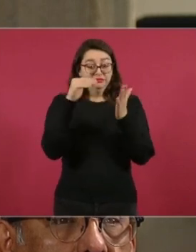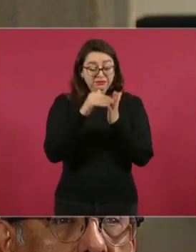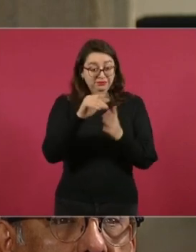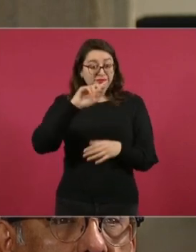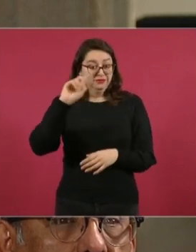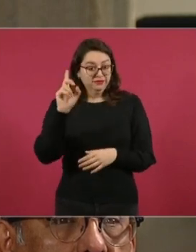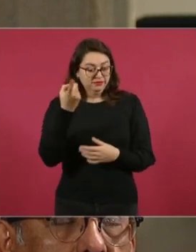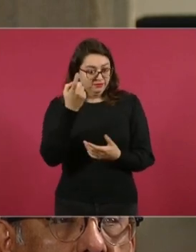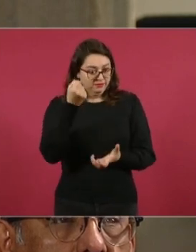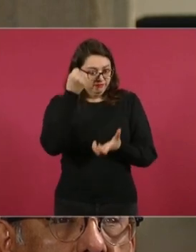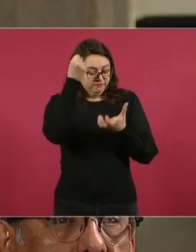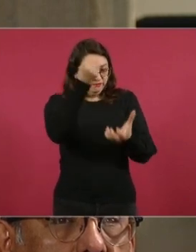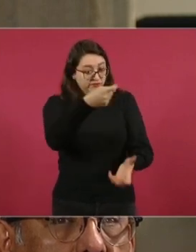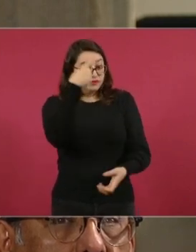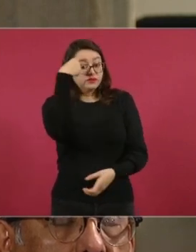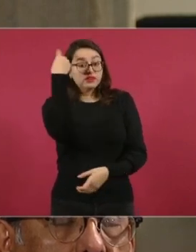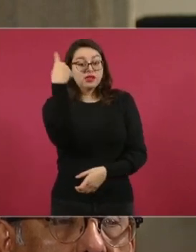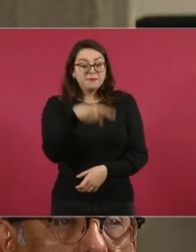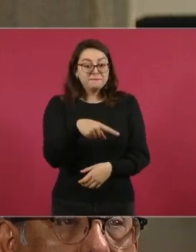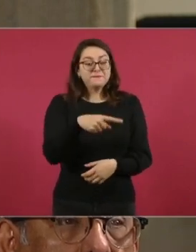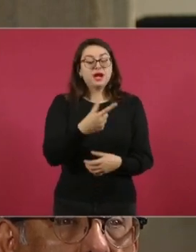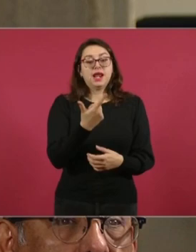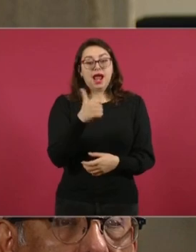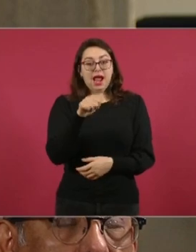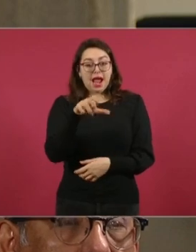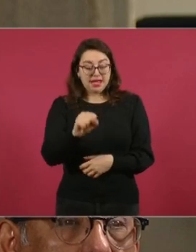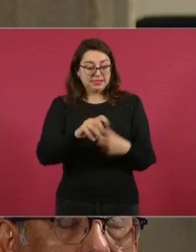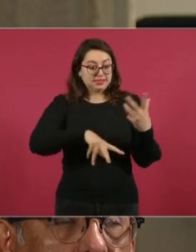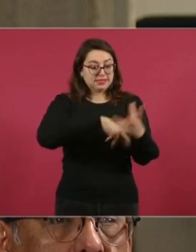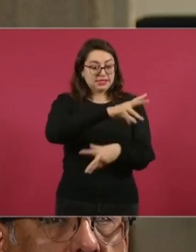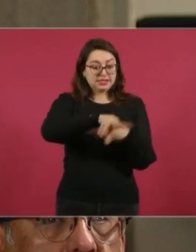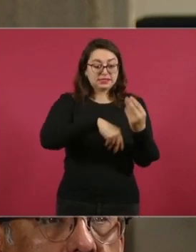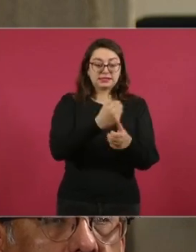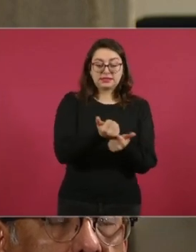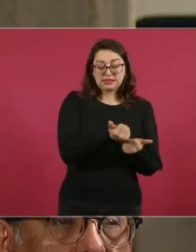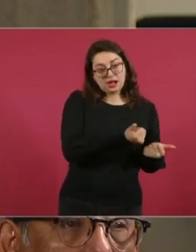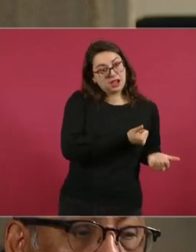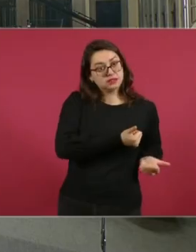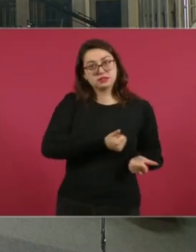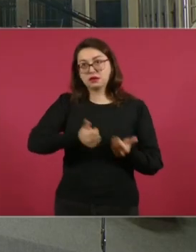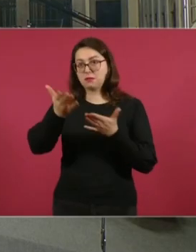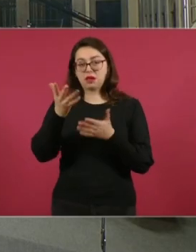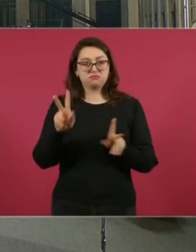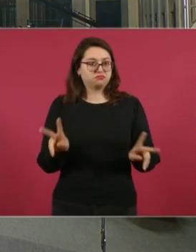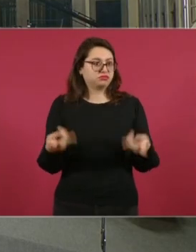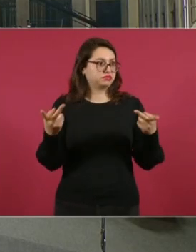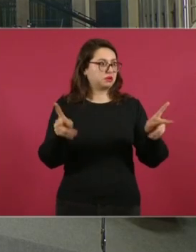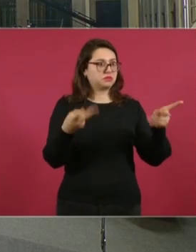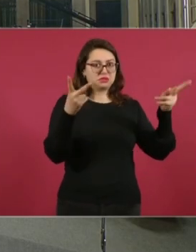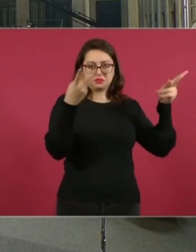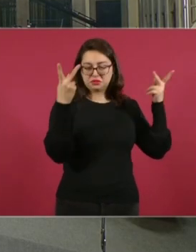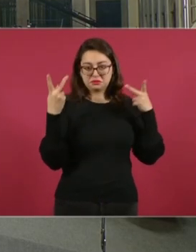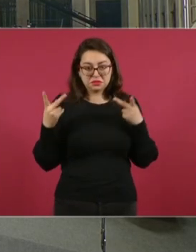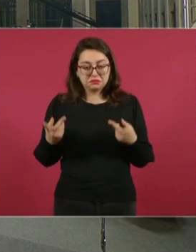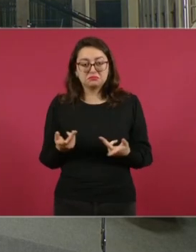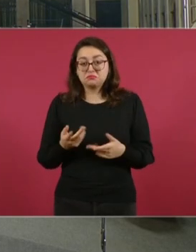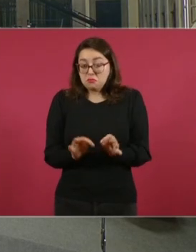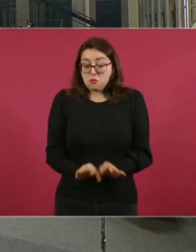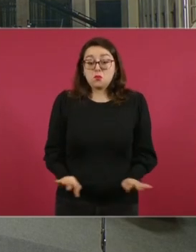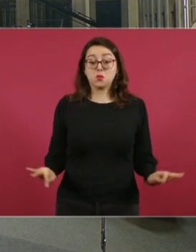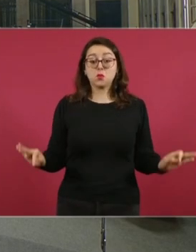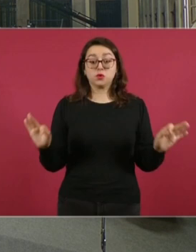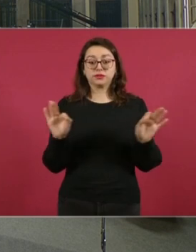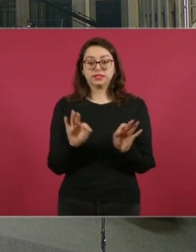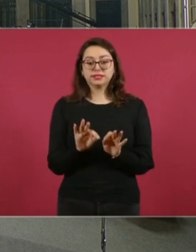gasoducto, esta planta para comprimir el gas natural y exportarlo desde Puerto Libertad a cualquier parte del mundo. Es muy relevante.